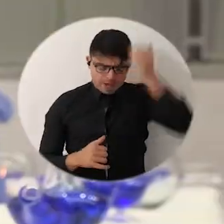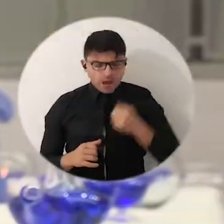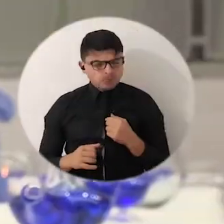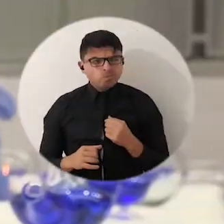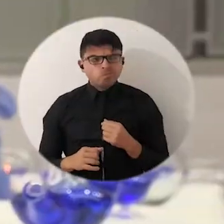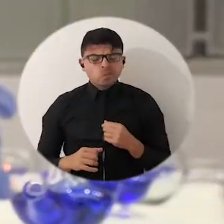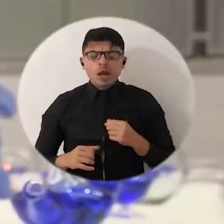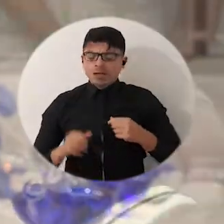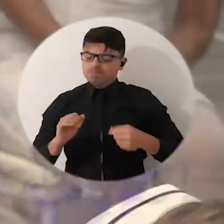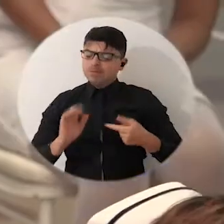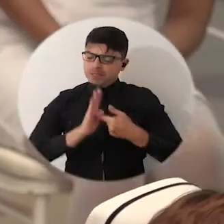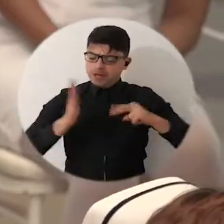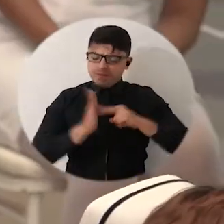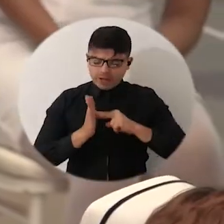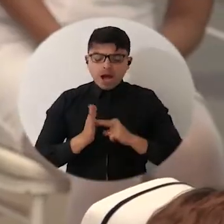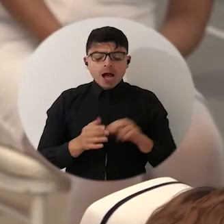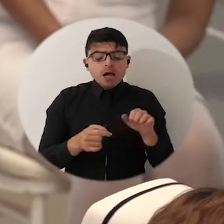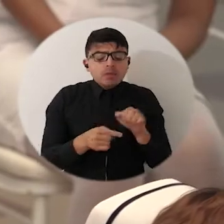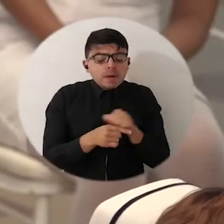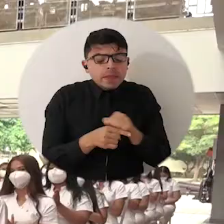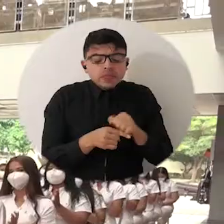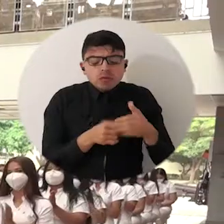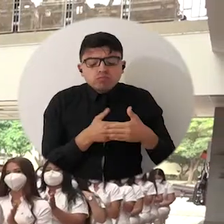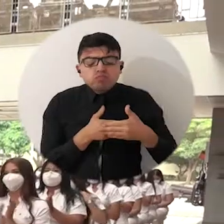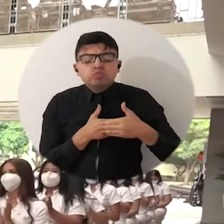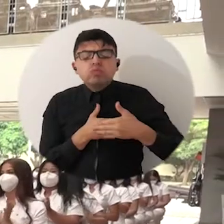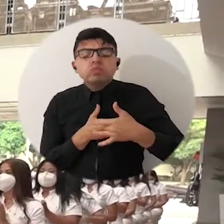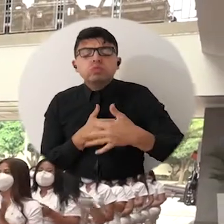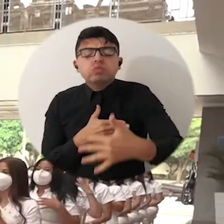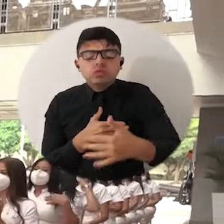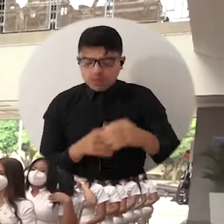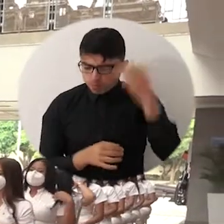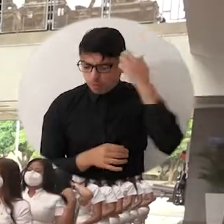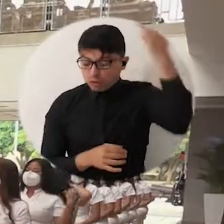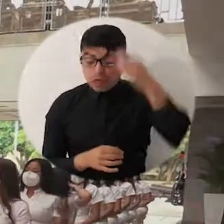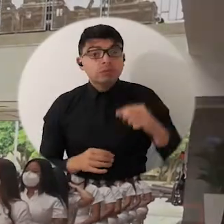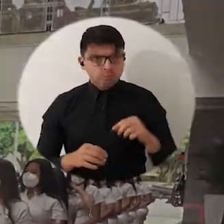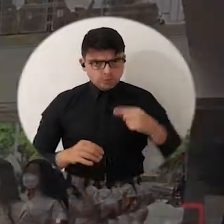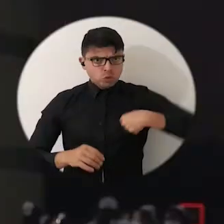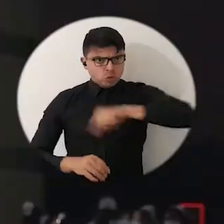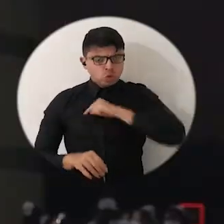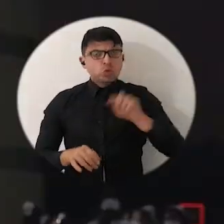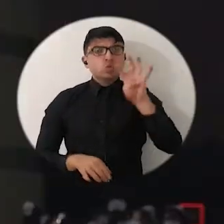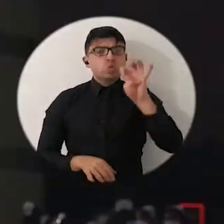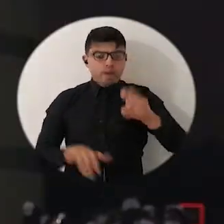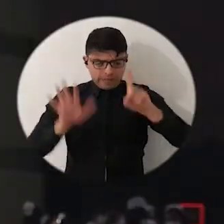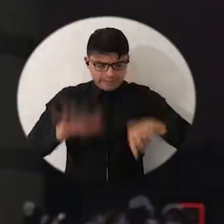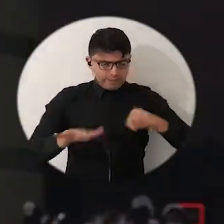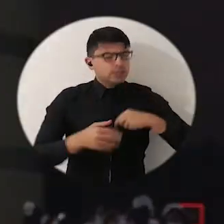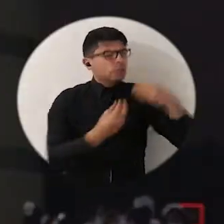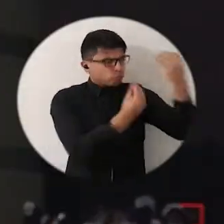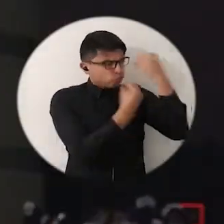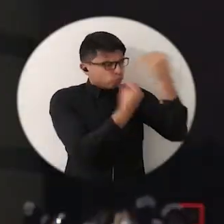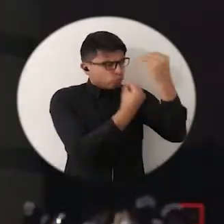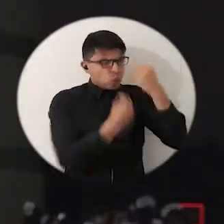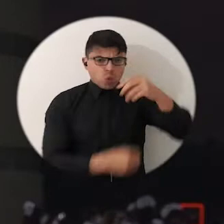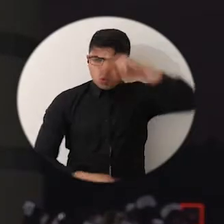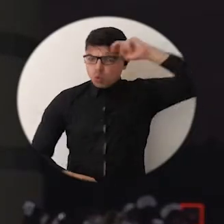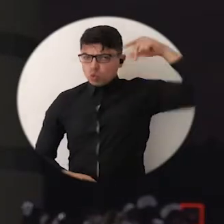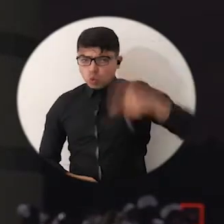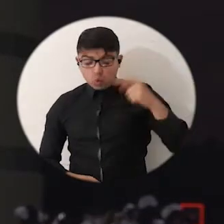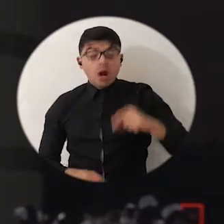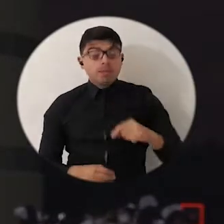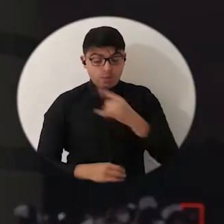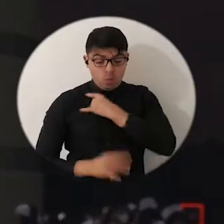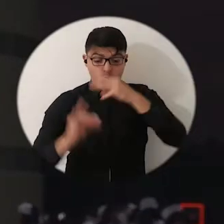de esa práctica profesional y esa preparación tan ardua que durante los nueve semestres que dura la formación en nuestra